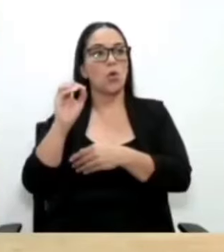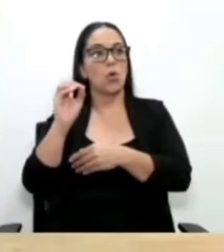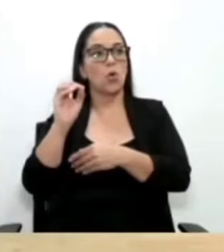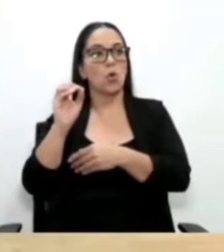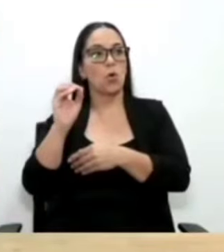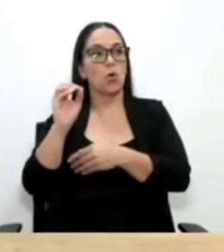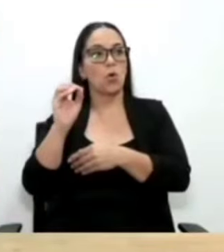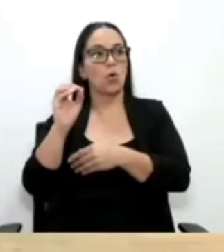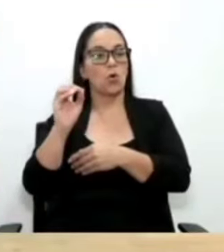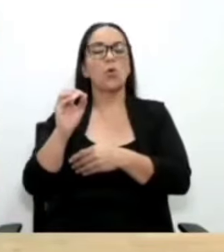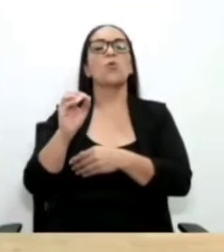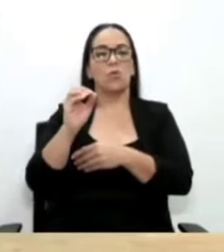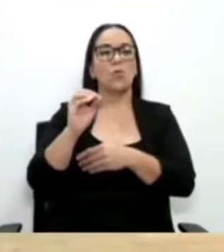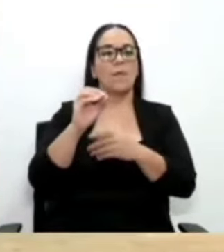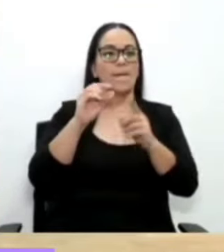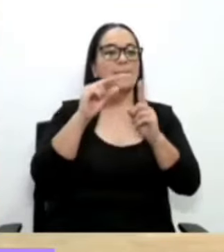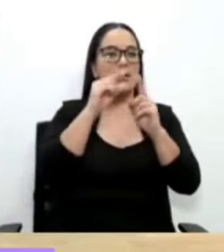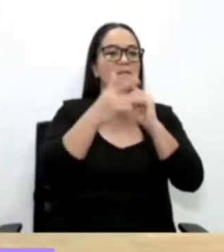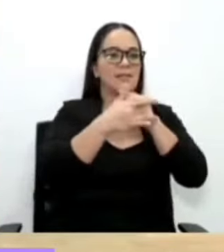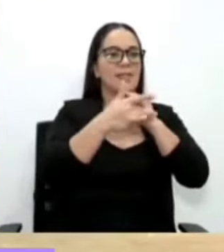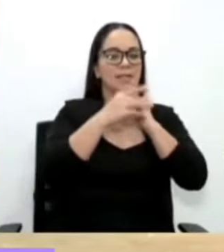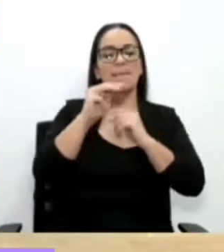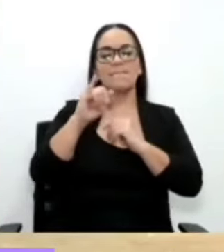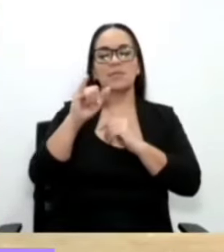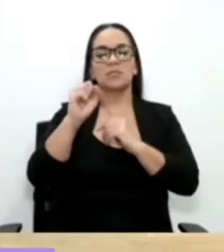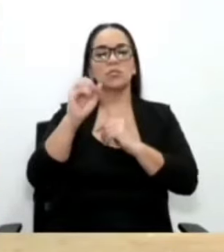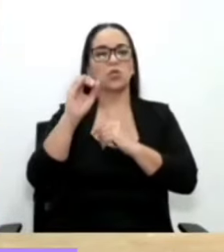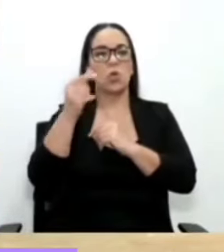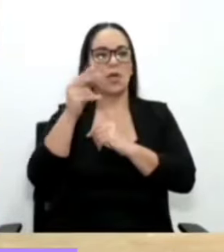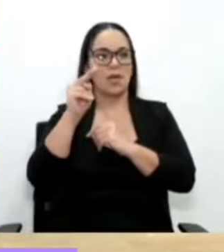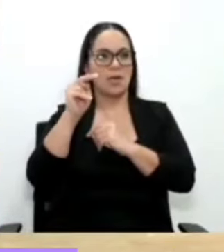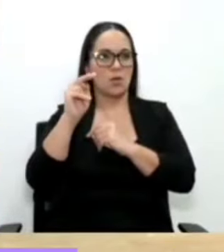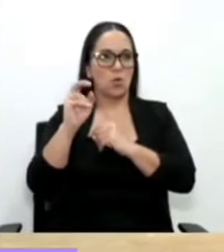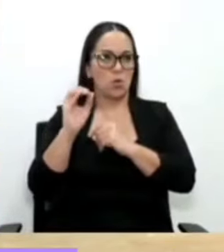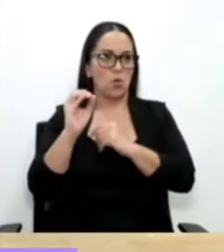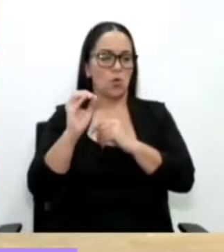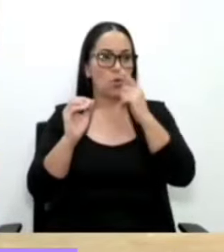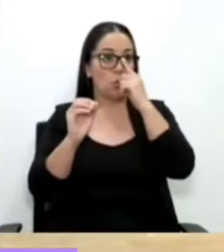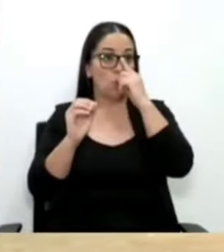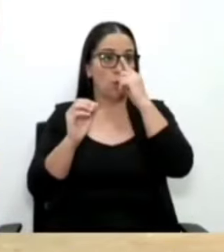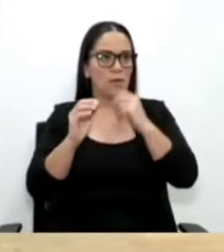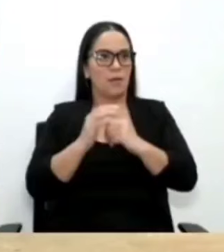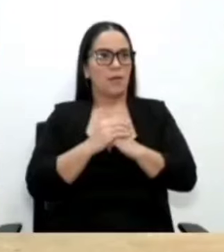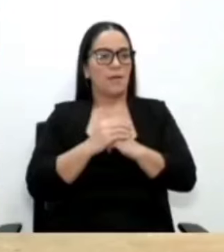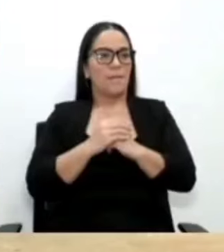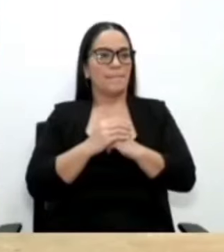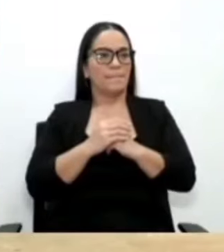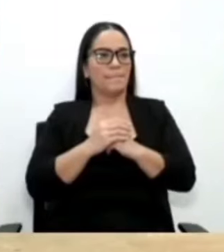Misógeno. Un misógeno. Pero cuando va para afuera dice, no, yo soy todo el derecho de las mujeres.